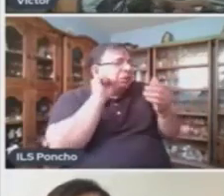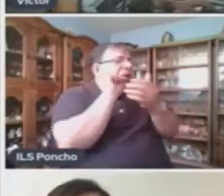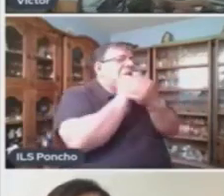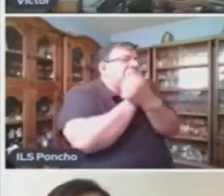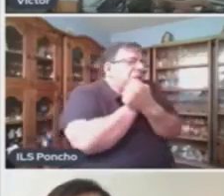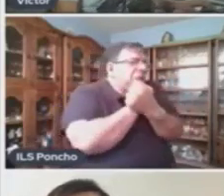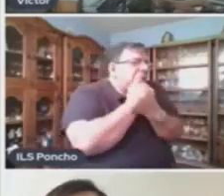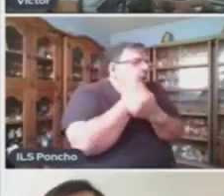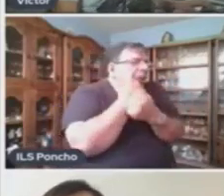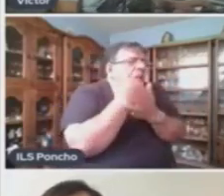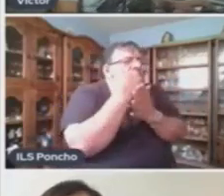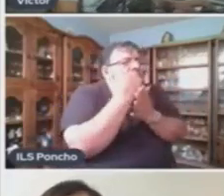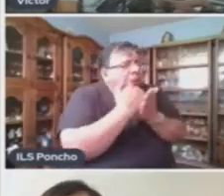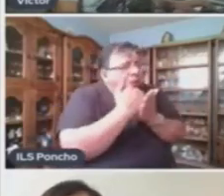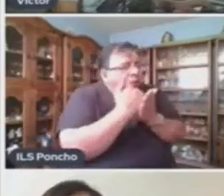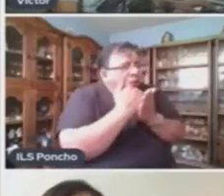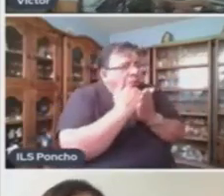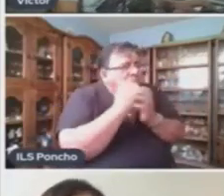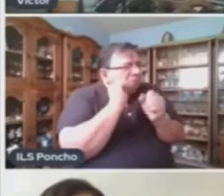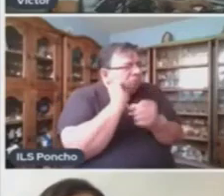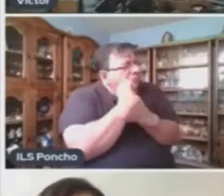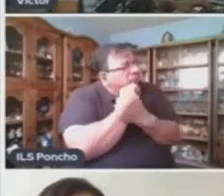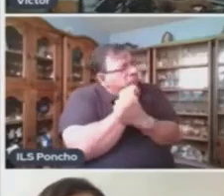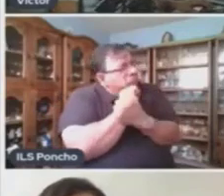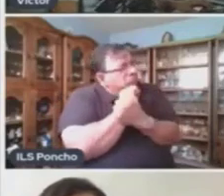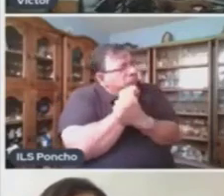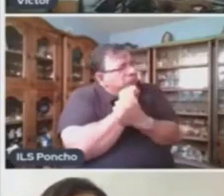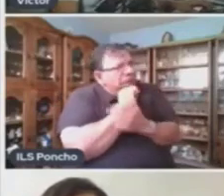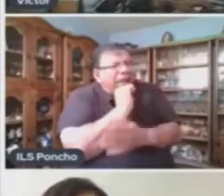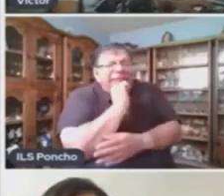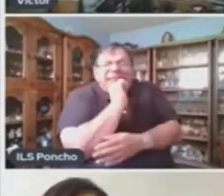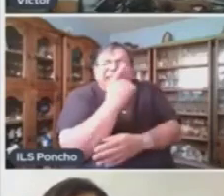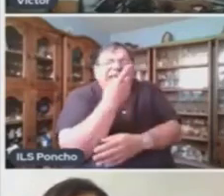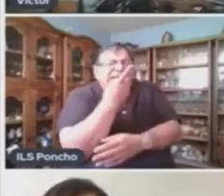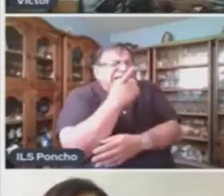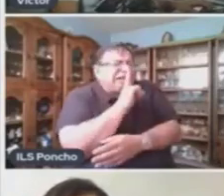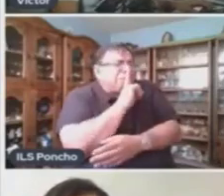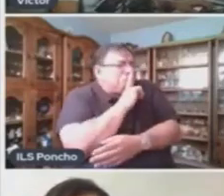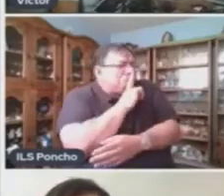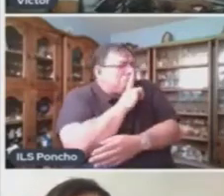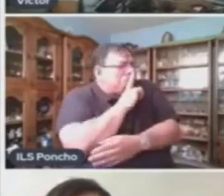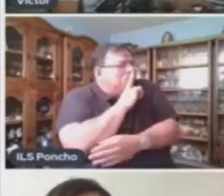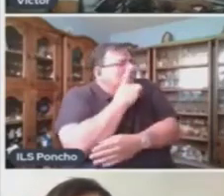esposo Sin moverse Ni decir Una palabra